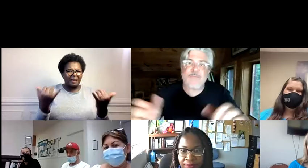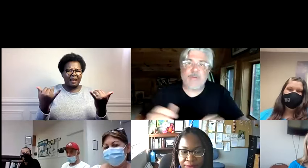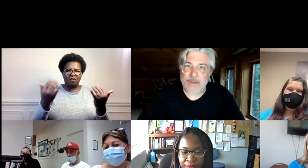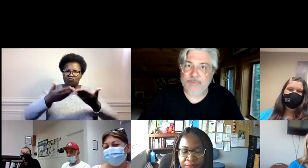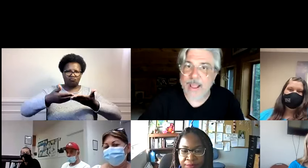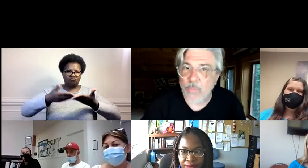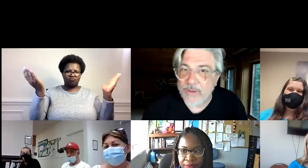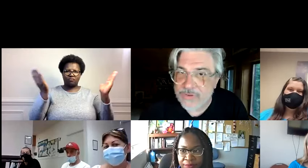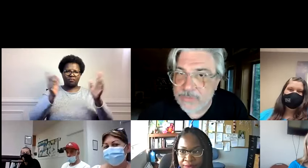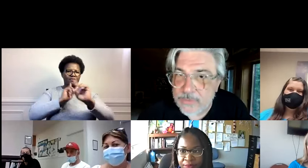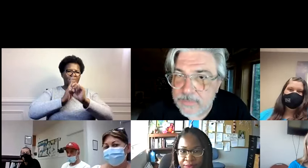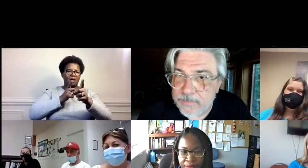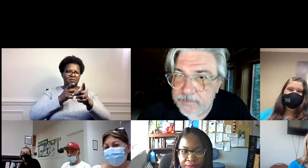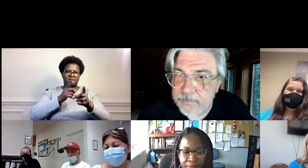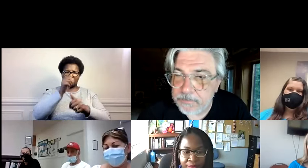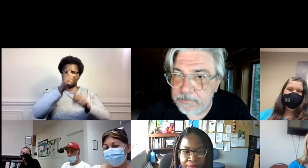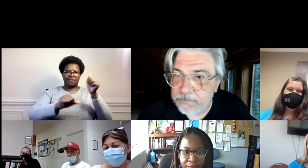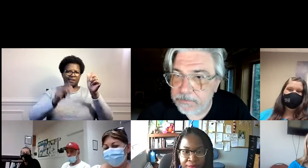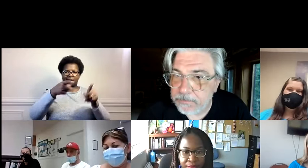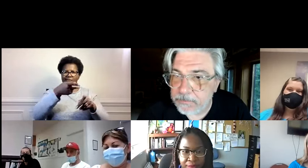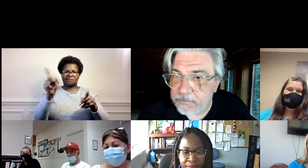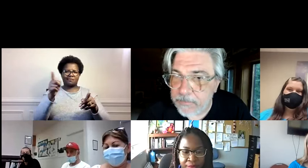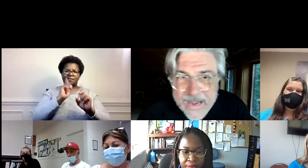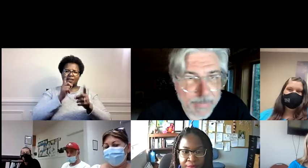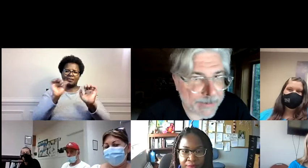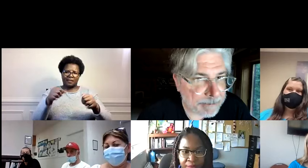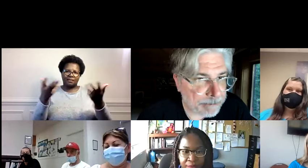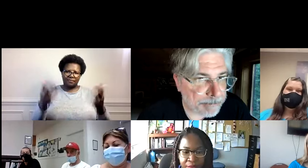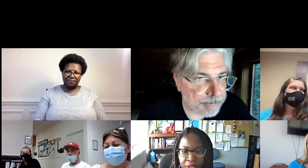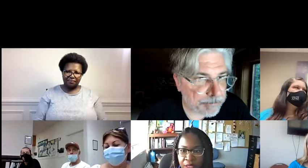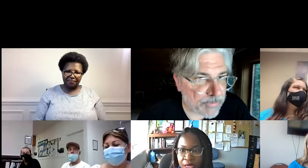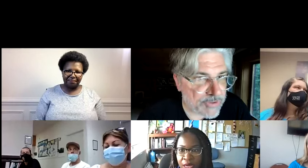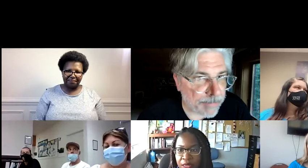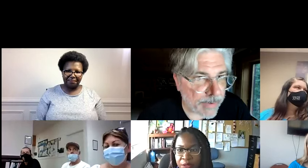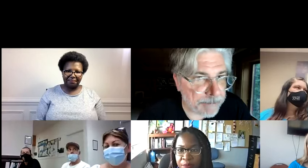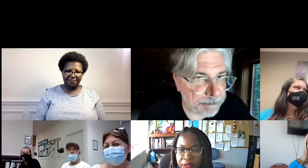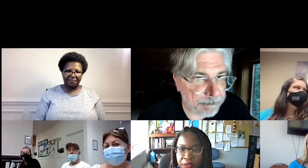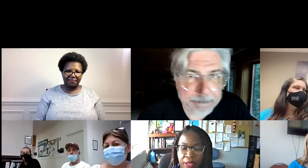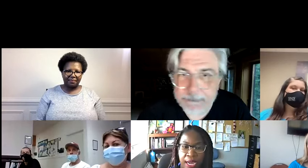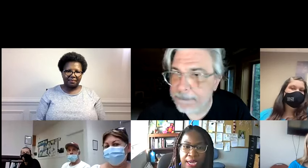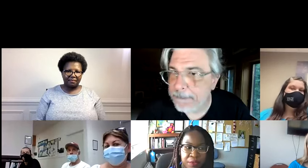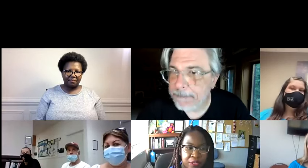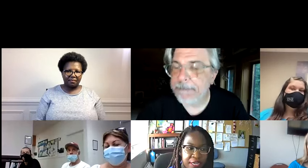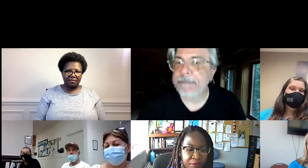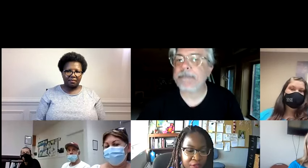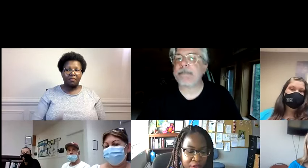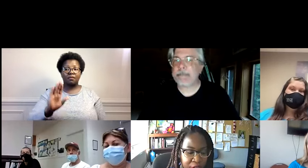de los cambios en los últimos 18 meses? Y le daremos la oportunidad de quien quiera comentar.